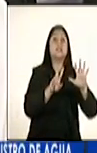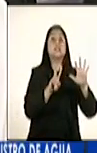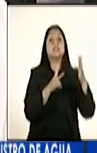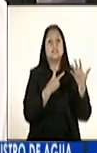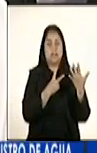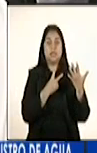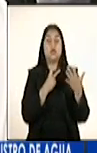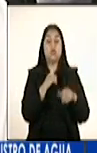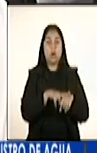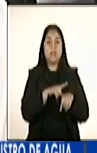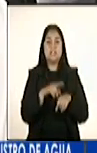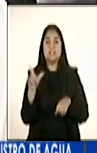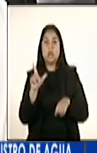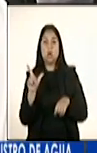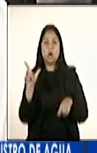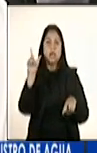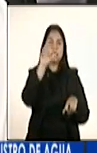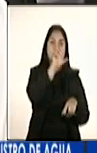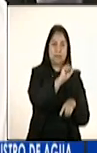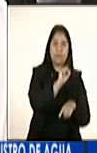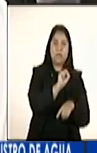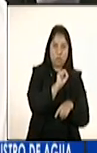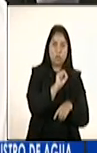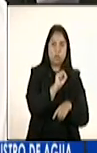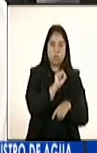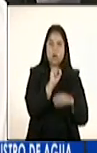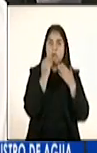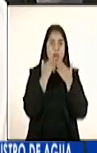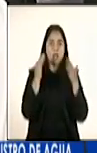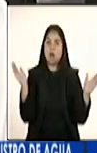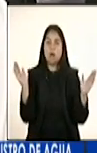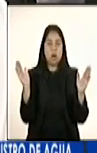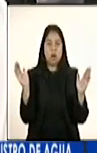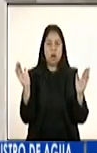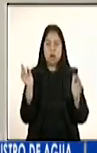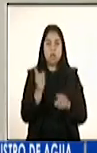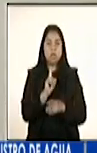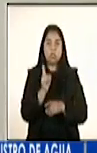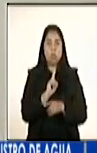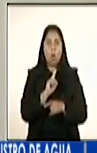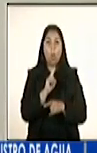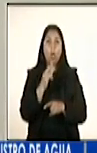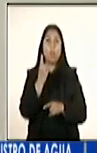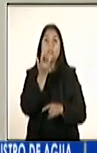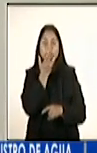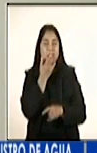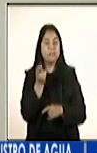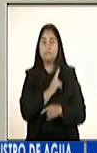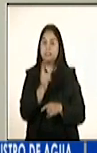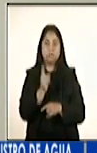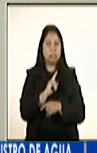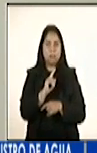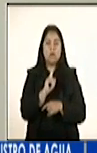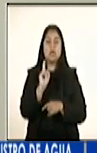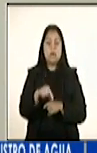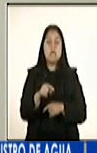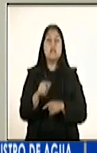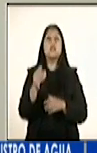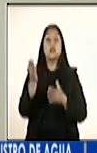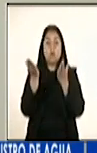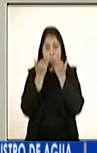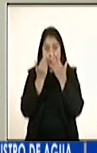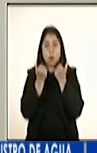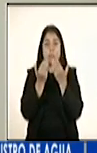restricción es de carácter general sin excepción alguna. La industria alimentaria y de